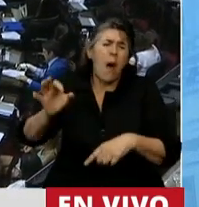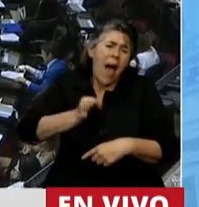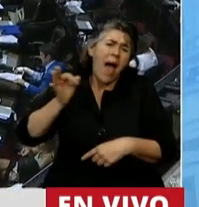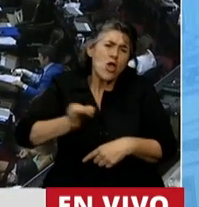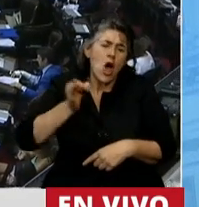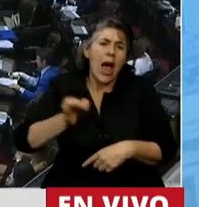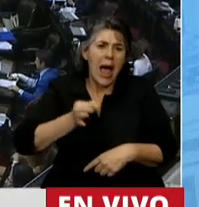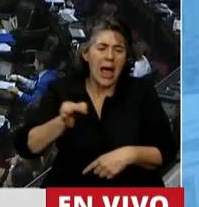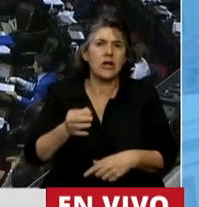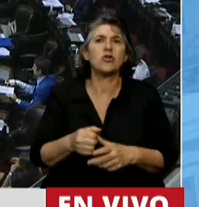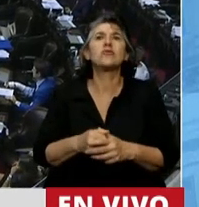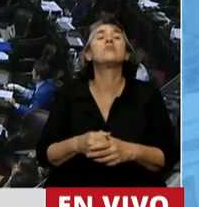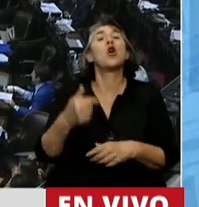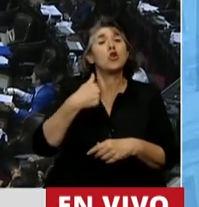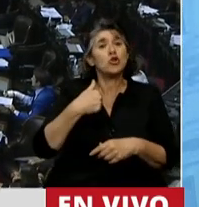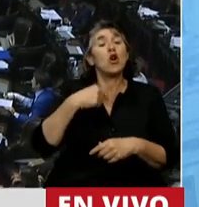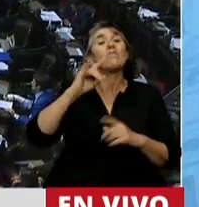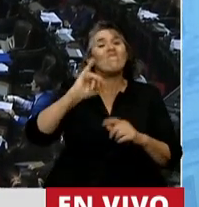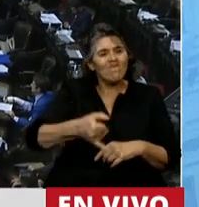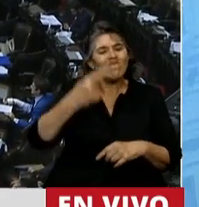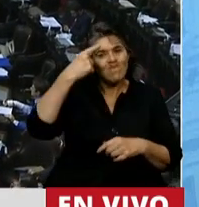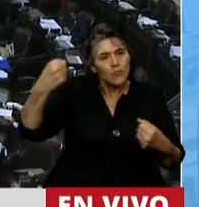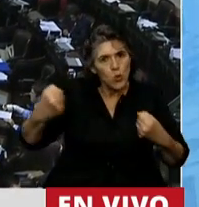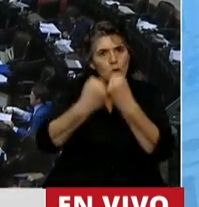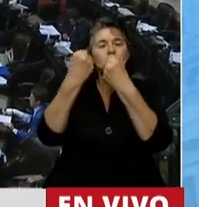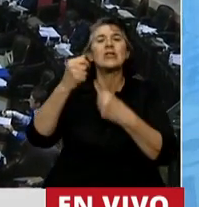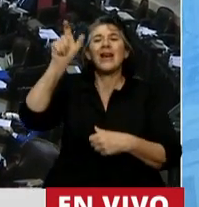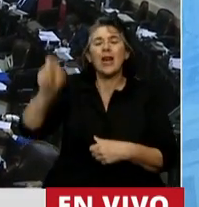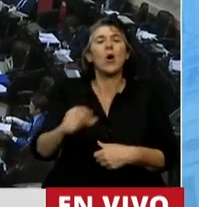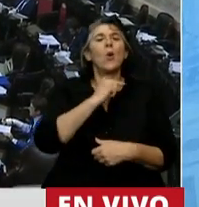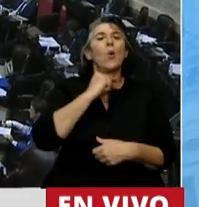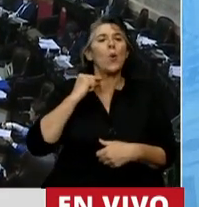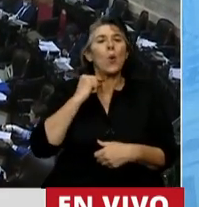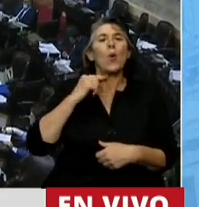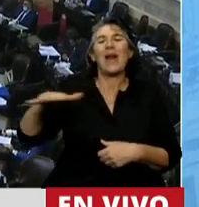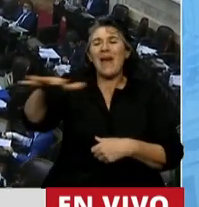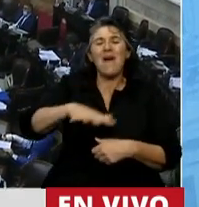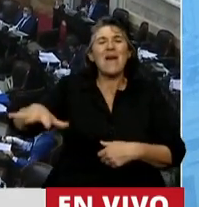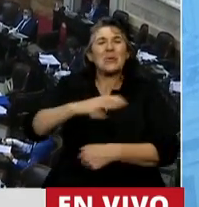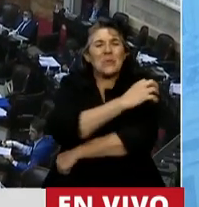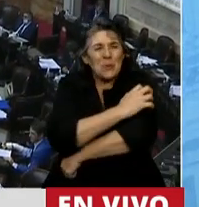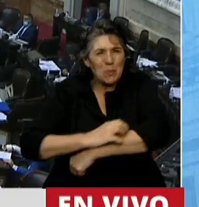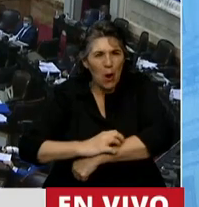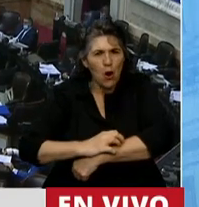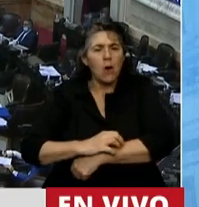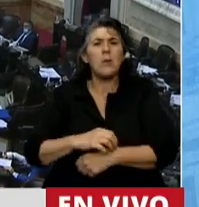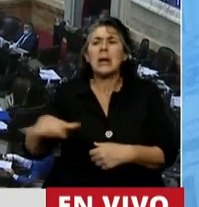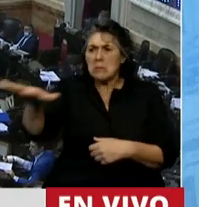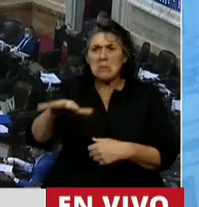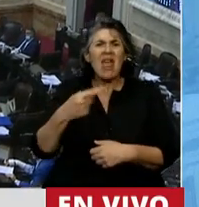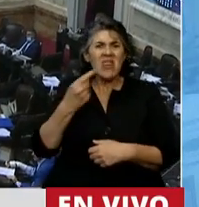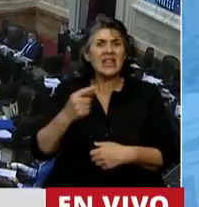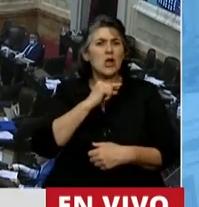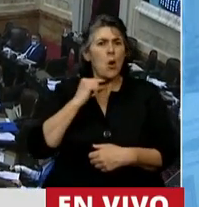con los curas villeros y de barrios populares que dicen que las mujeres aman y